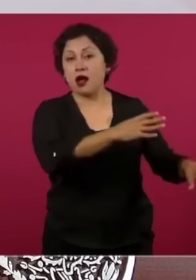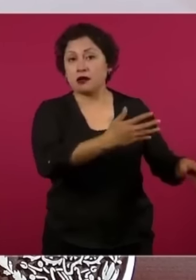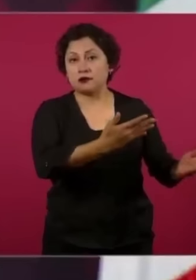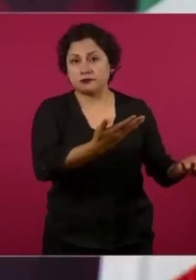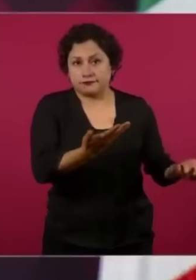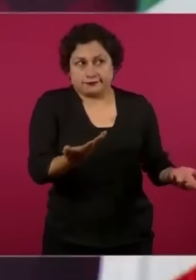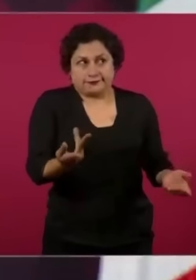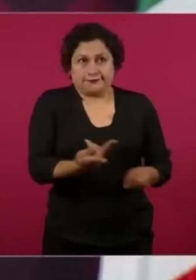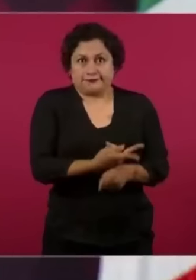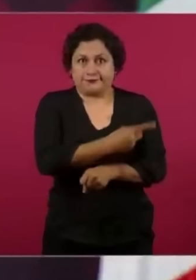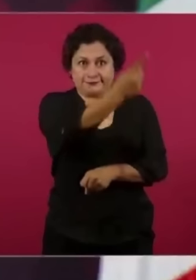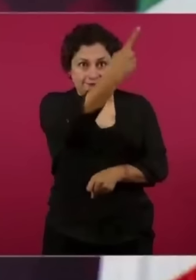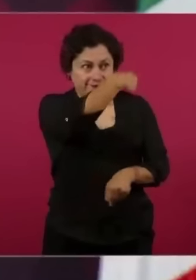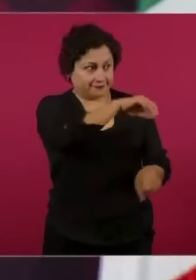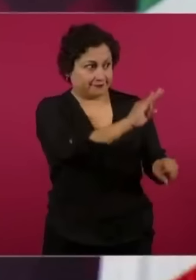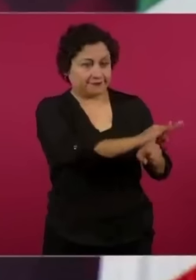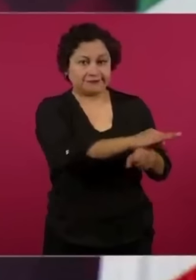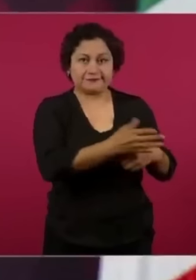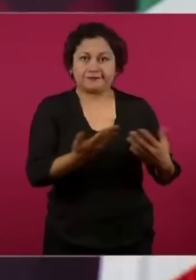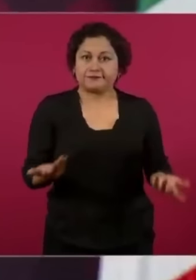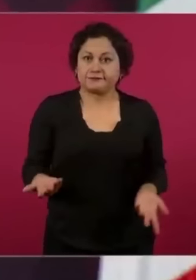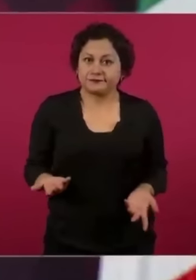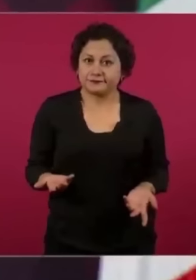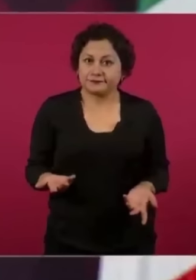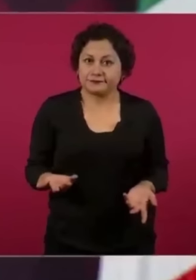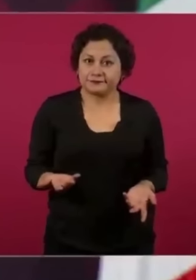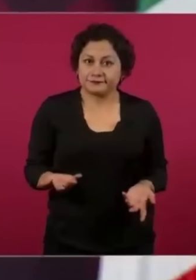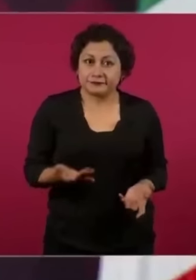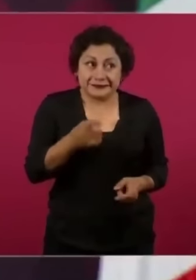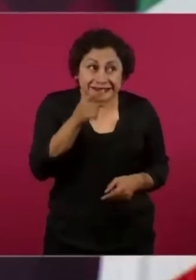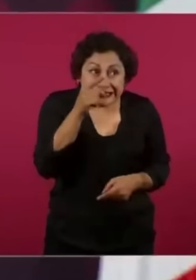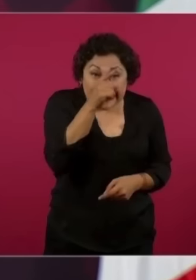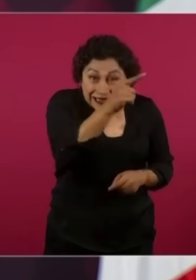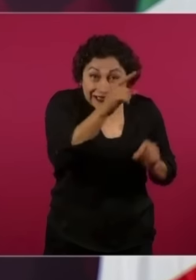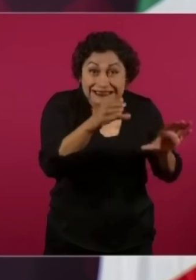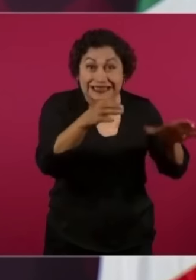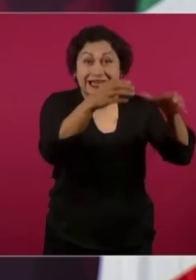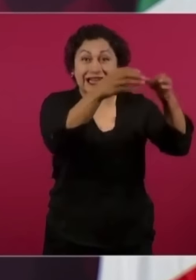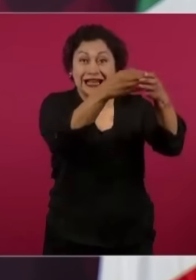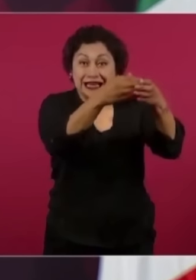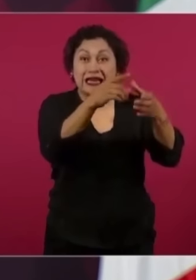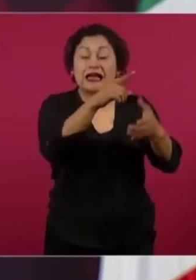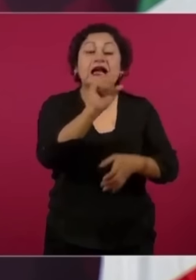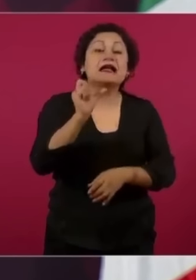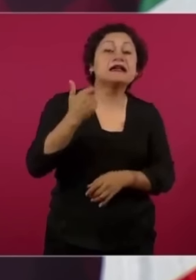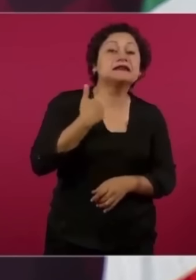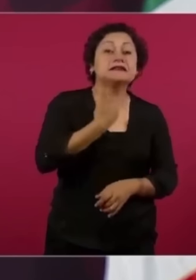El primero que debería estar defendiéndolo es Calderón.